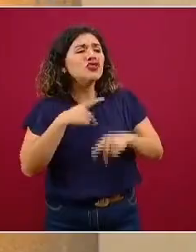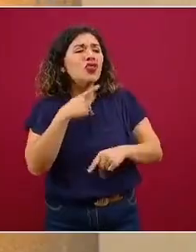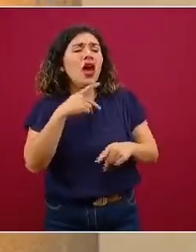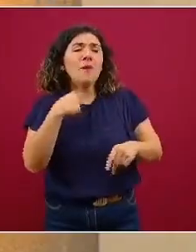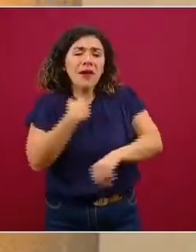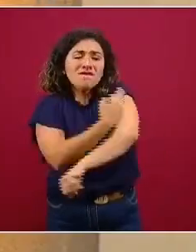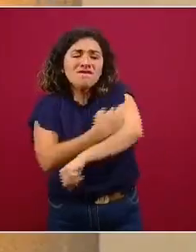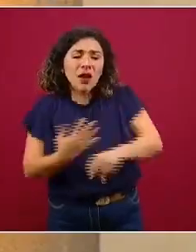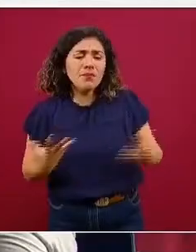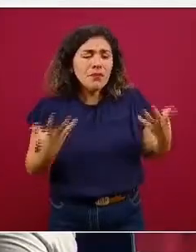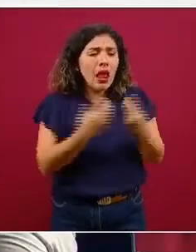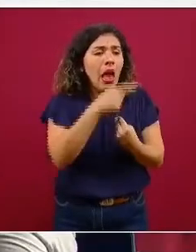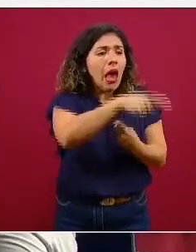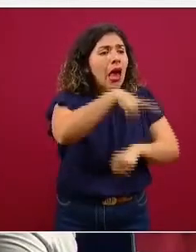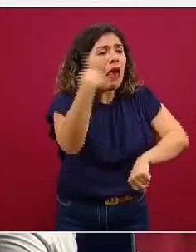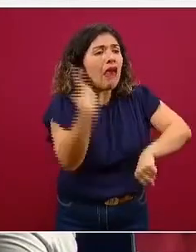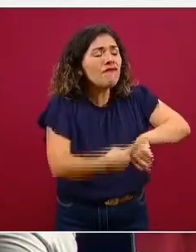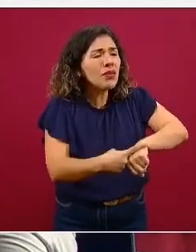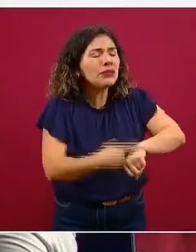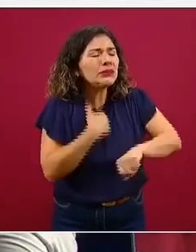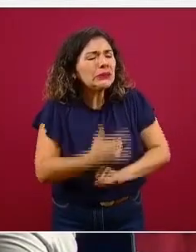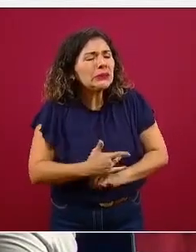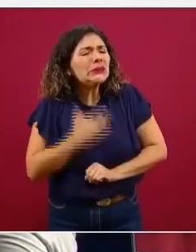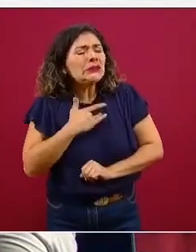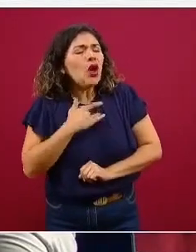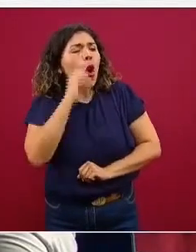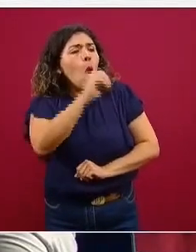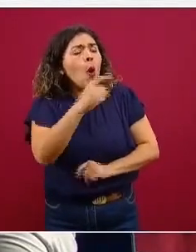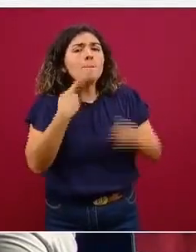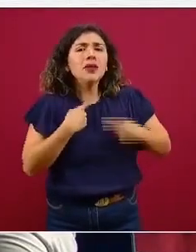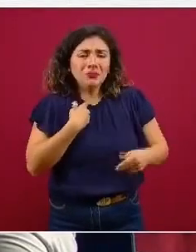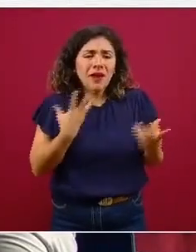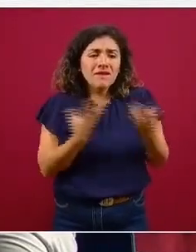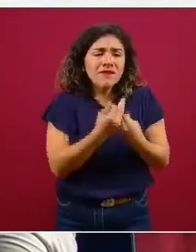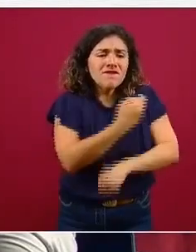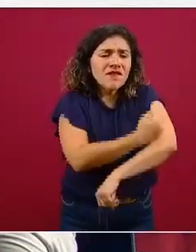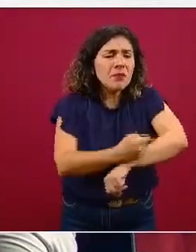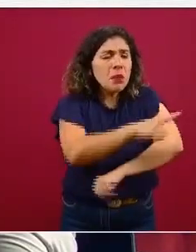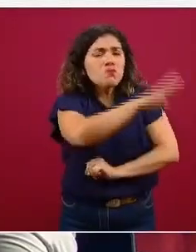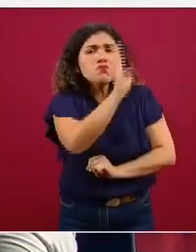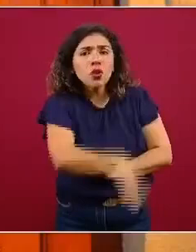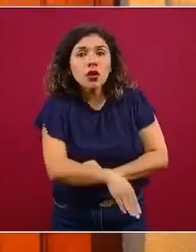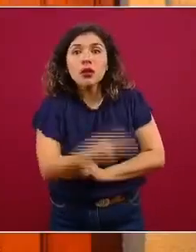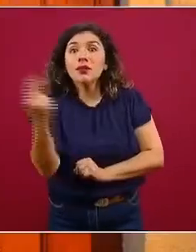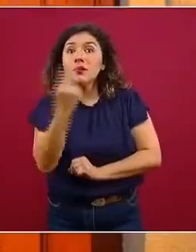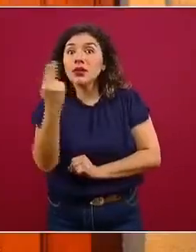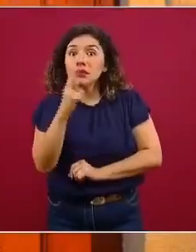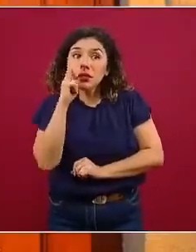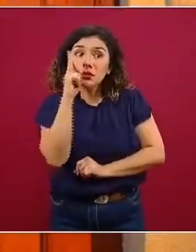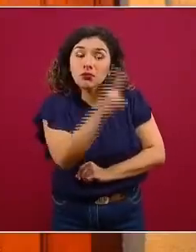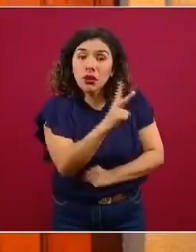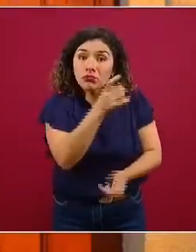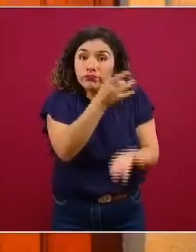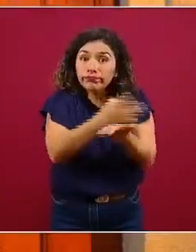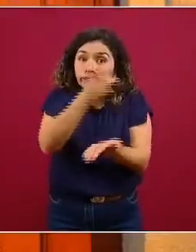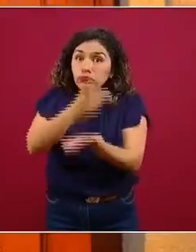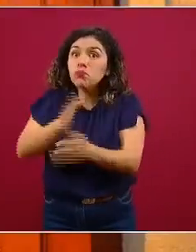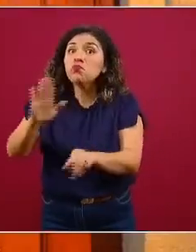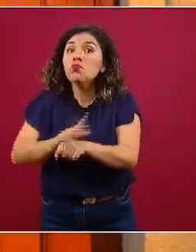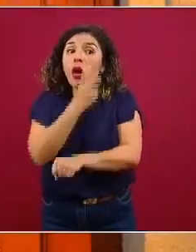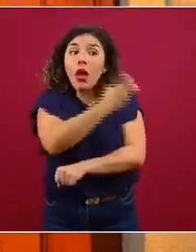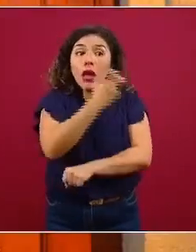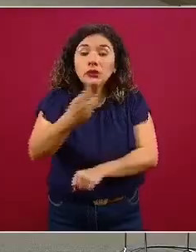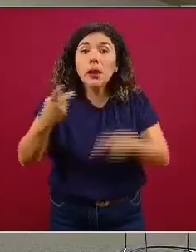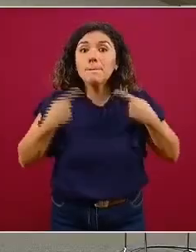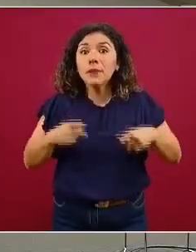o que haya sido afectado. ¿Por qué? Porque es importante reconocer estas personas porque podrían tener un mayor riesgo en comparación con